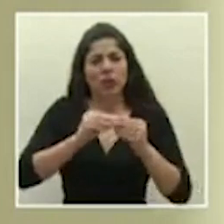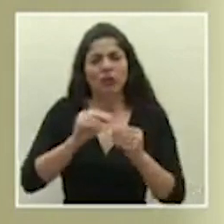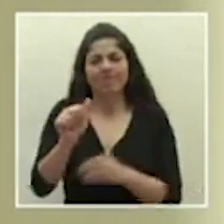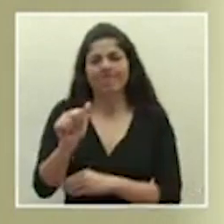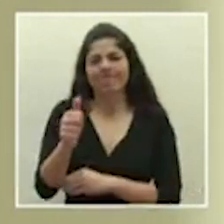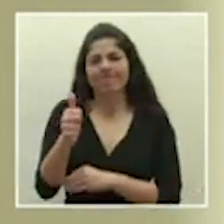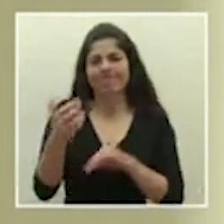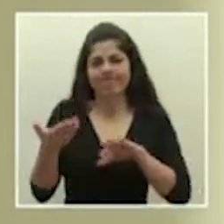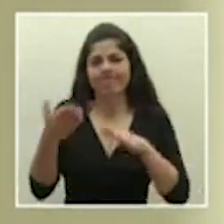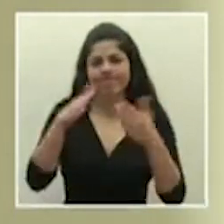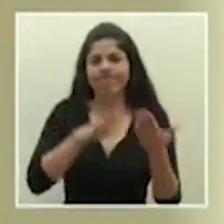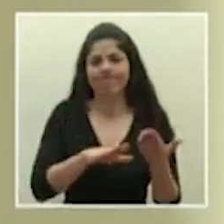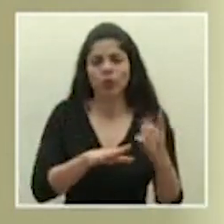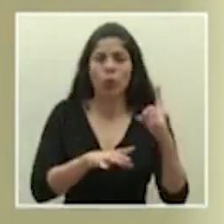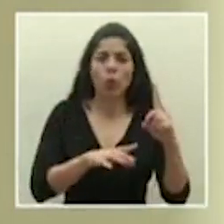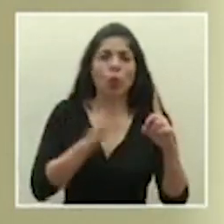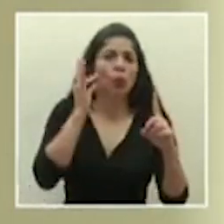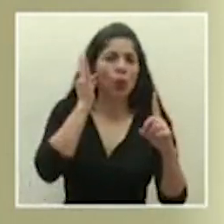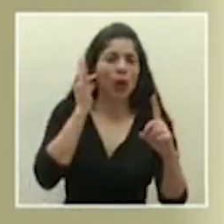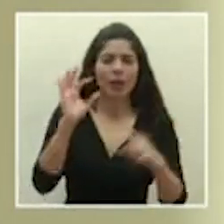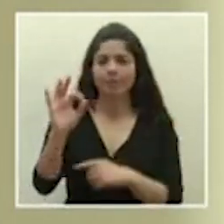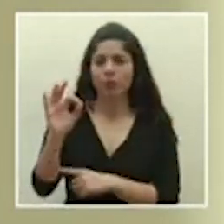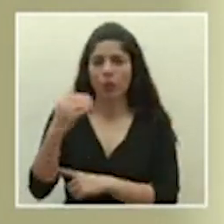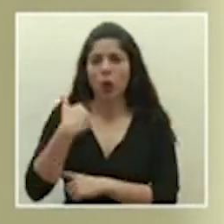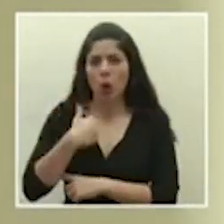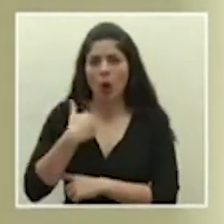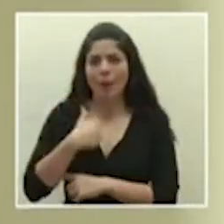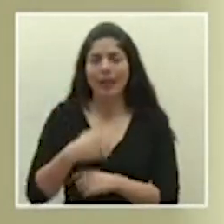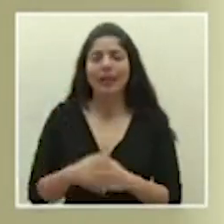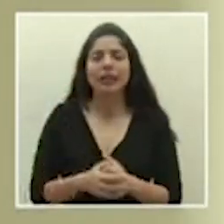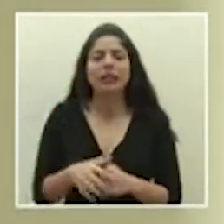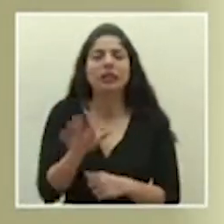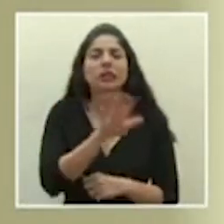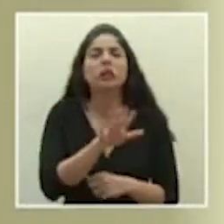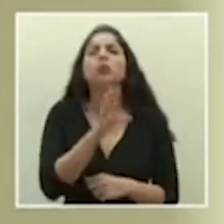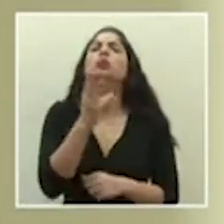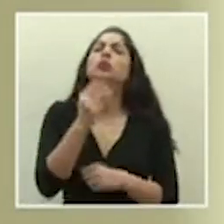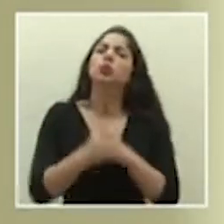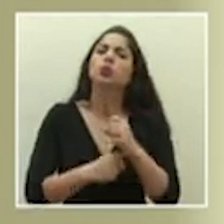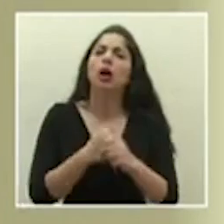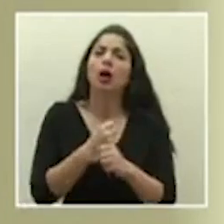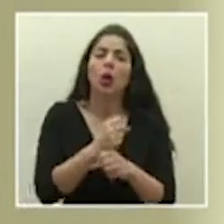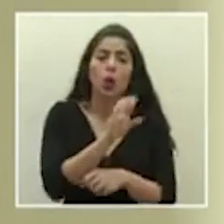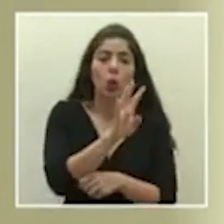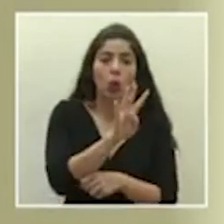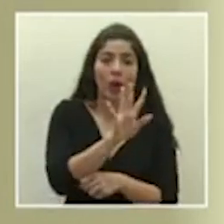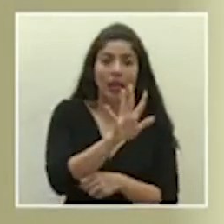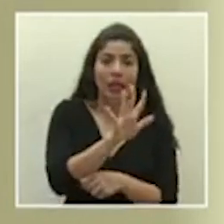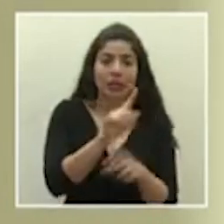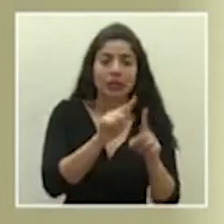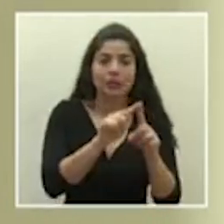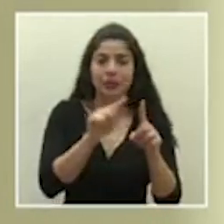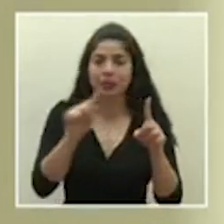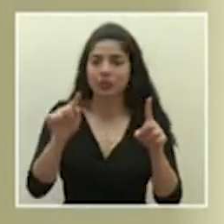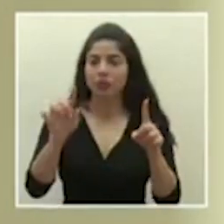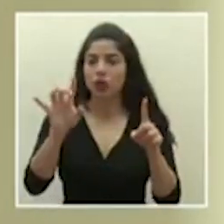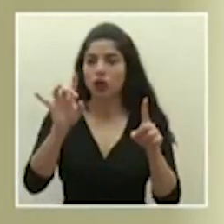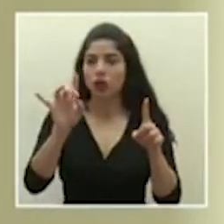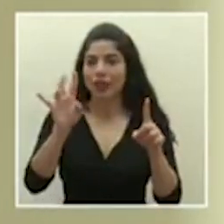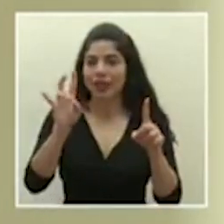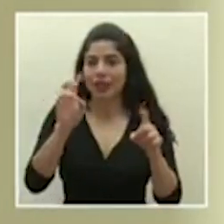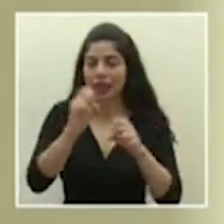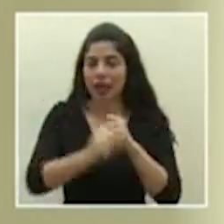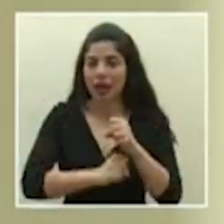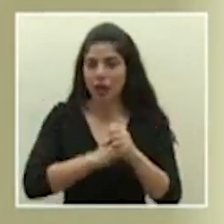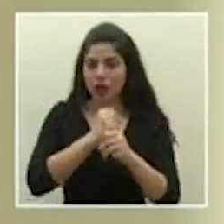fallecimientos, una mujer y nueve hombres. Tienen un rango que va desde los 45 hasta los 87 años.